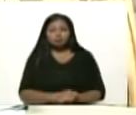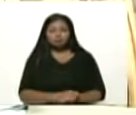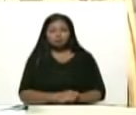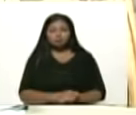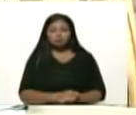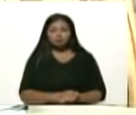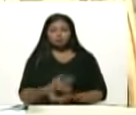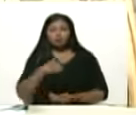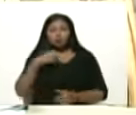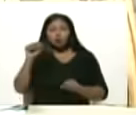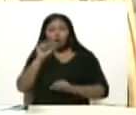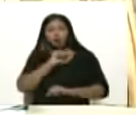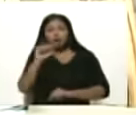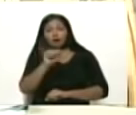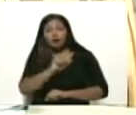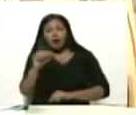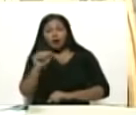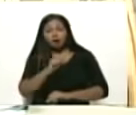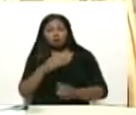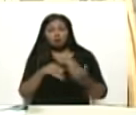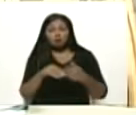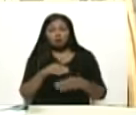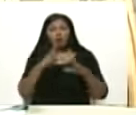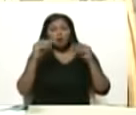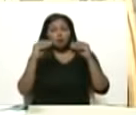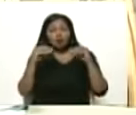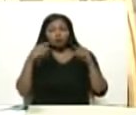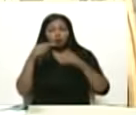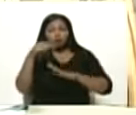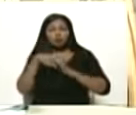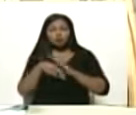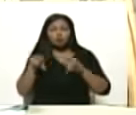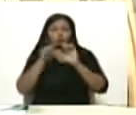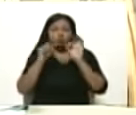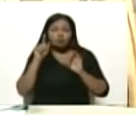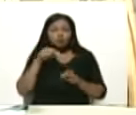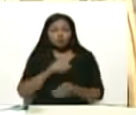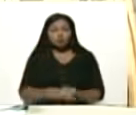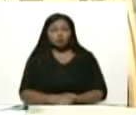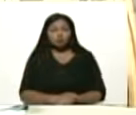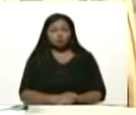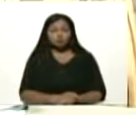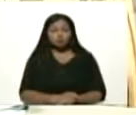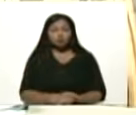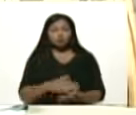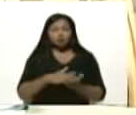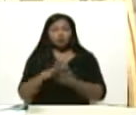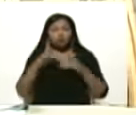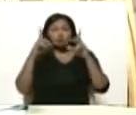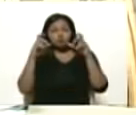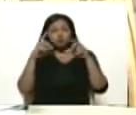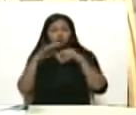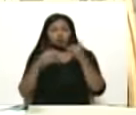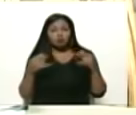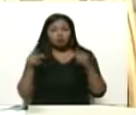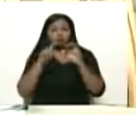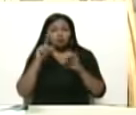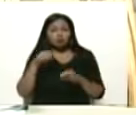vehículo él iba hablando dentro del vehículo iba Evo iba yo sobre eso hay fotos e imágenes